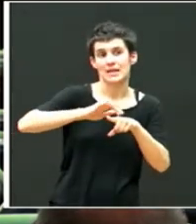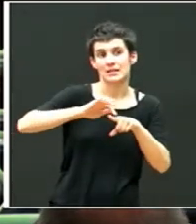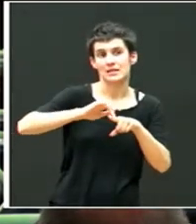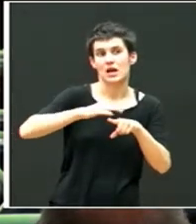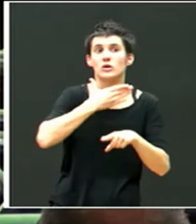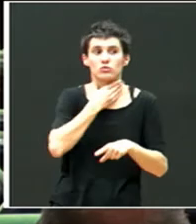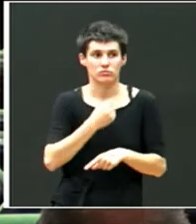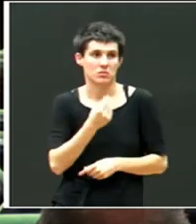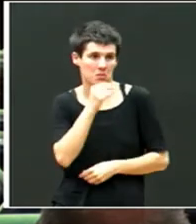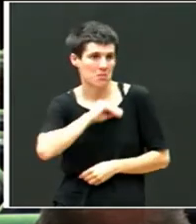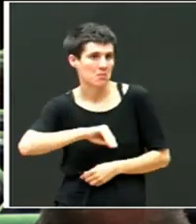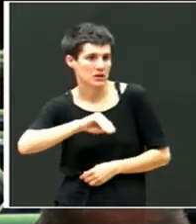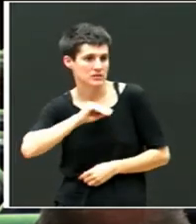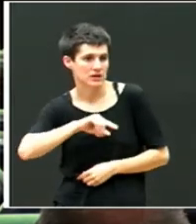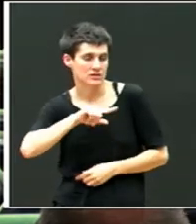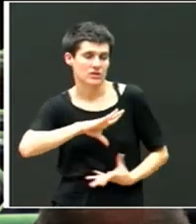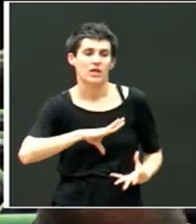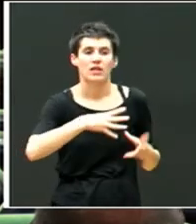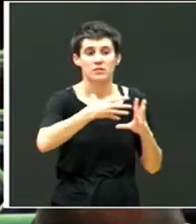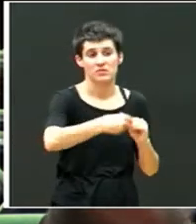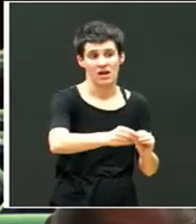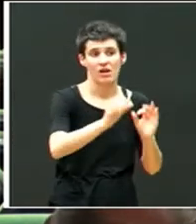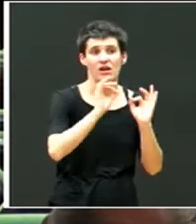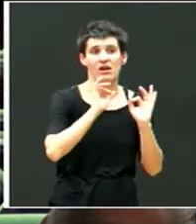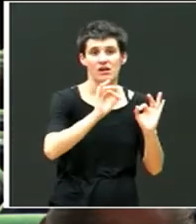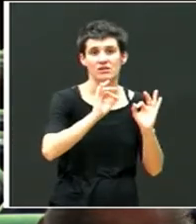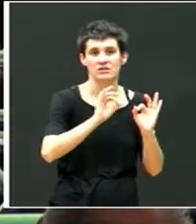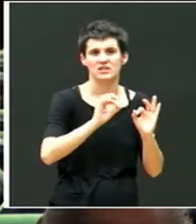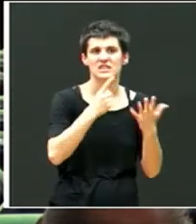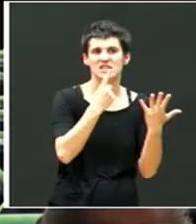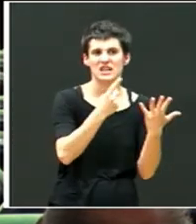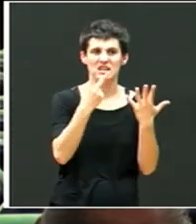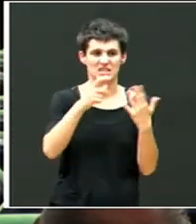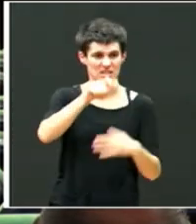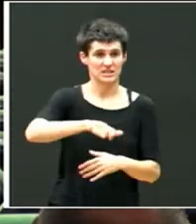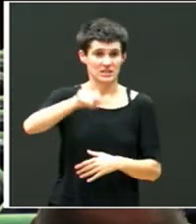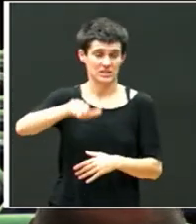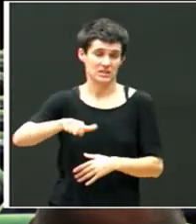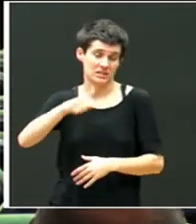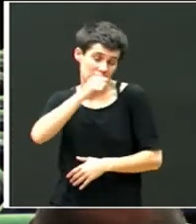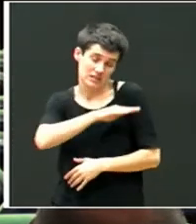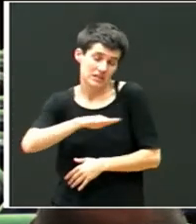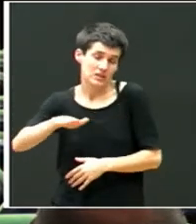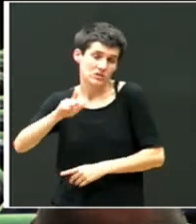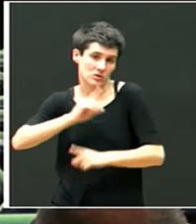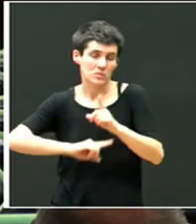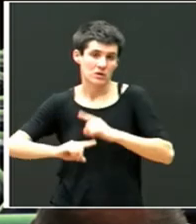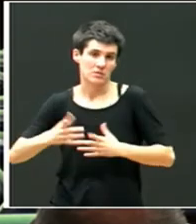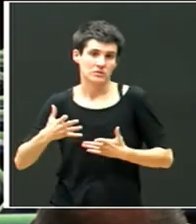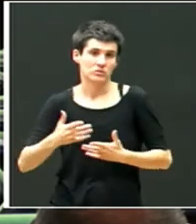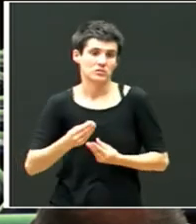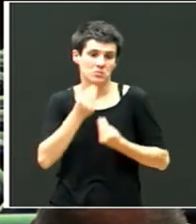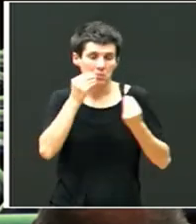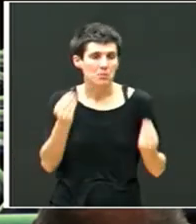aplicábamos a los… eran además seis o siete. Y bueno, pues fueron mejorando así.